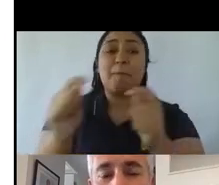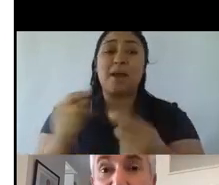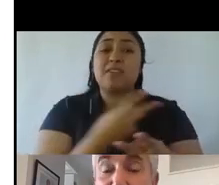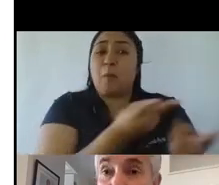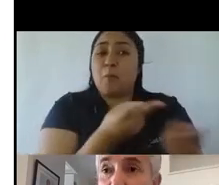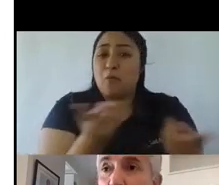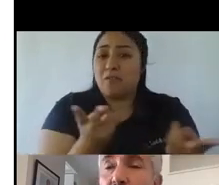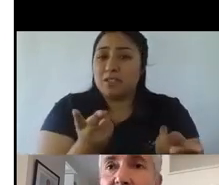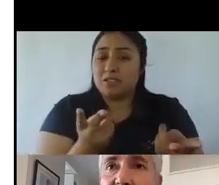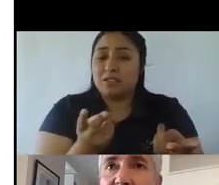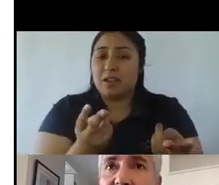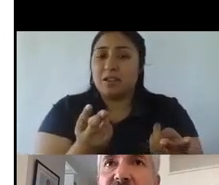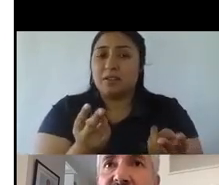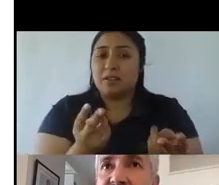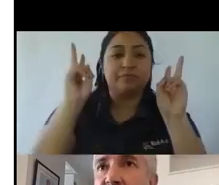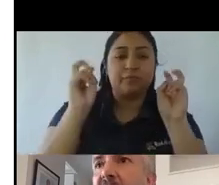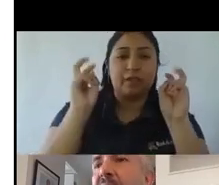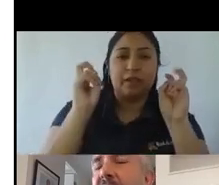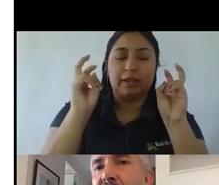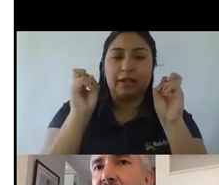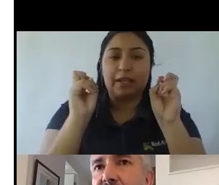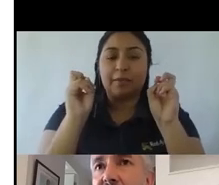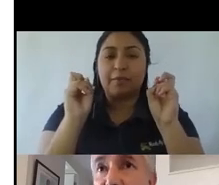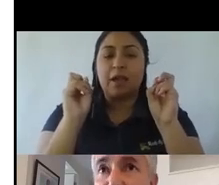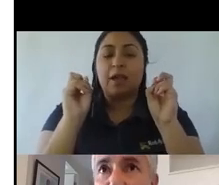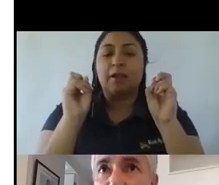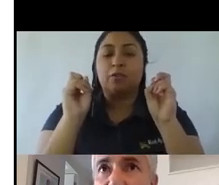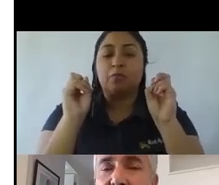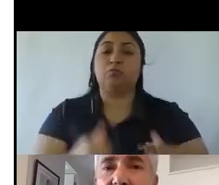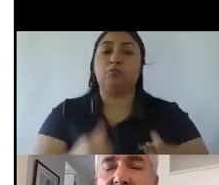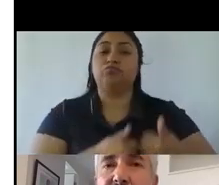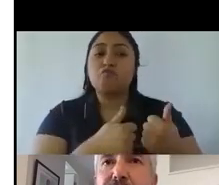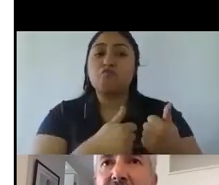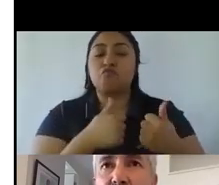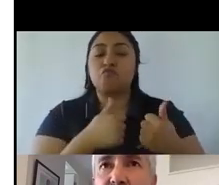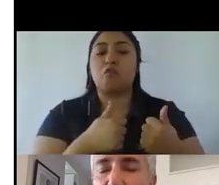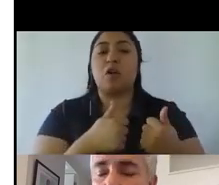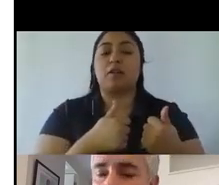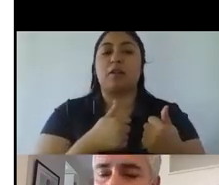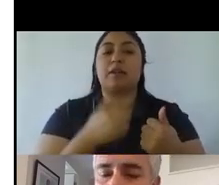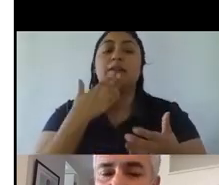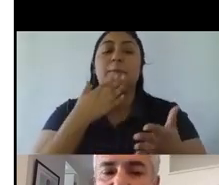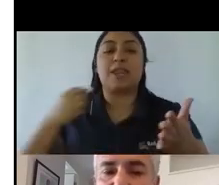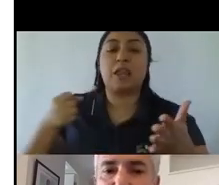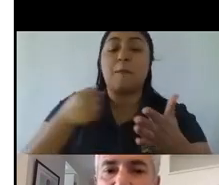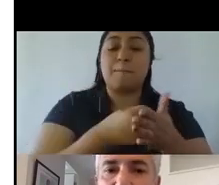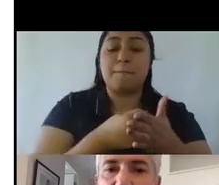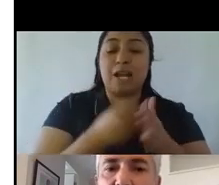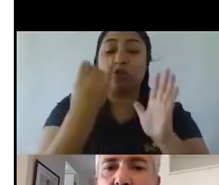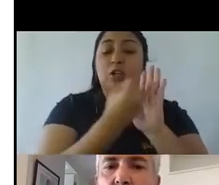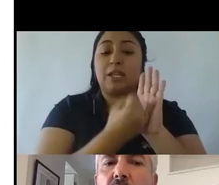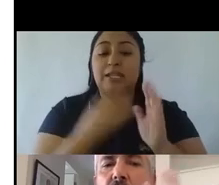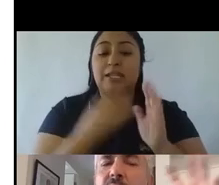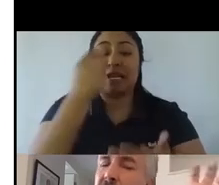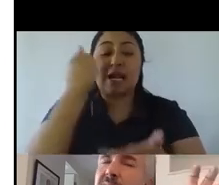en términos de su efectividad y en términos de el impacto digamos en los índices de capital marcario